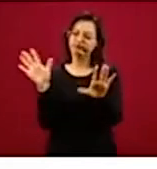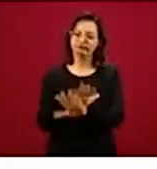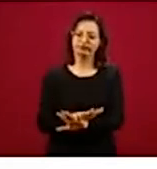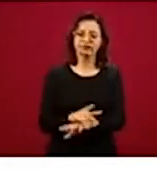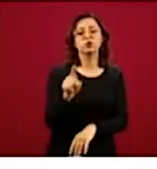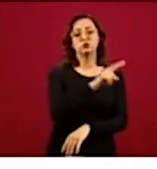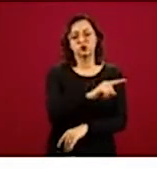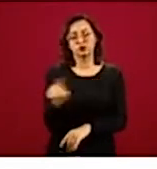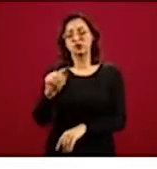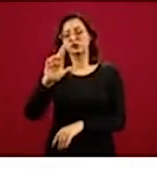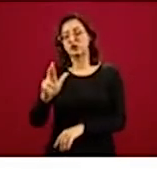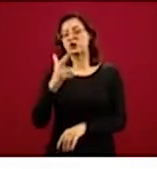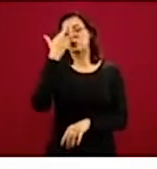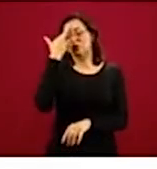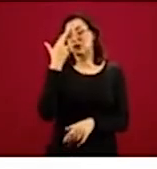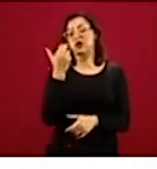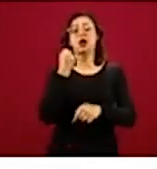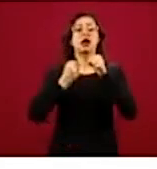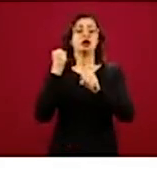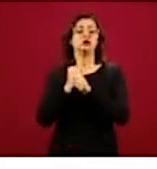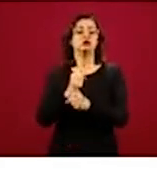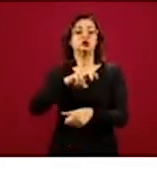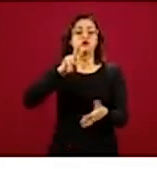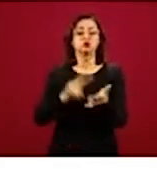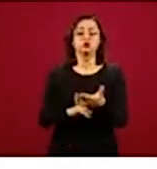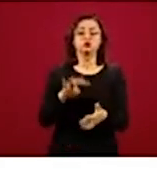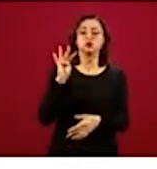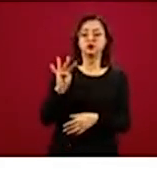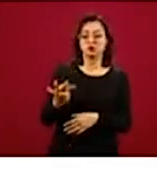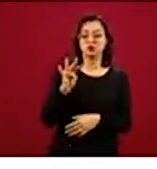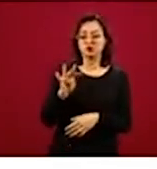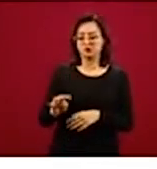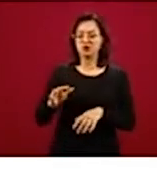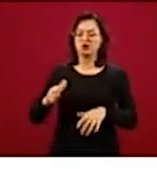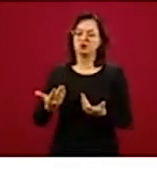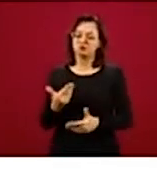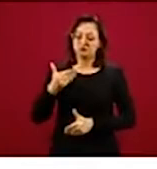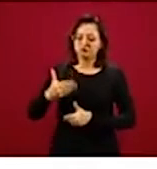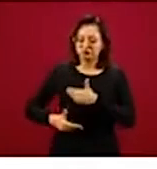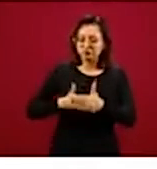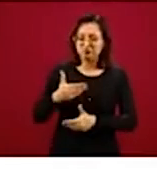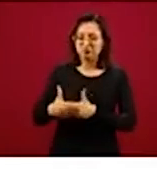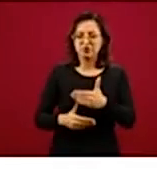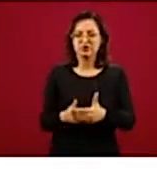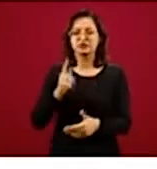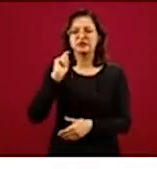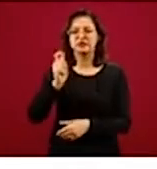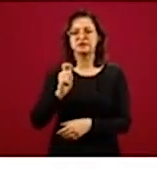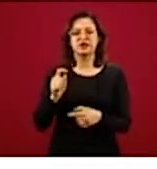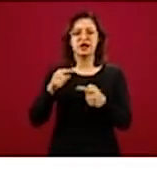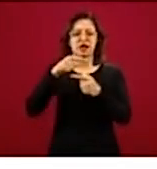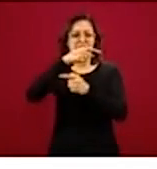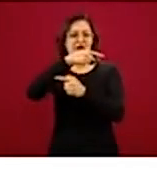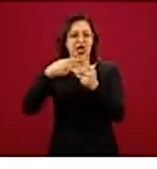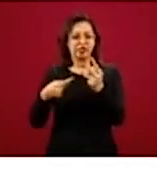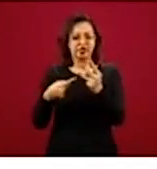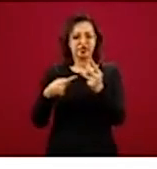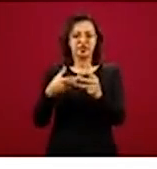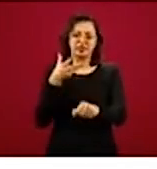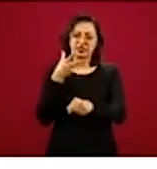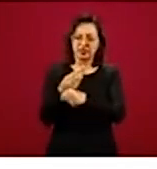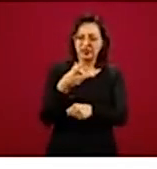En mayo de 2019 empezamos este proceso que le llamamos la triple optimización, que consiste